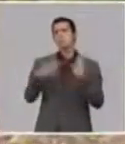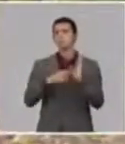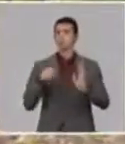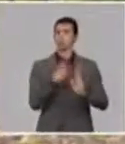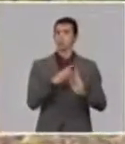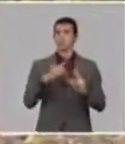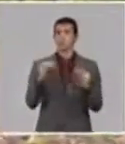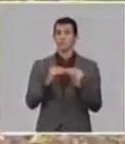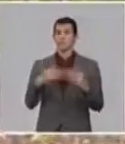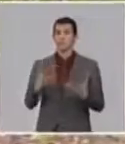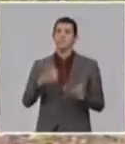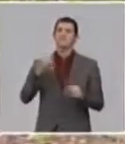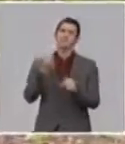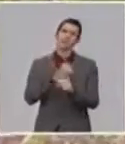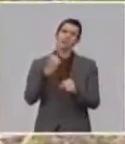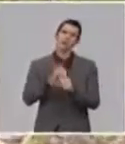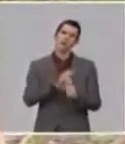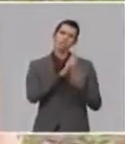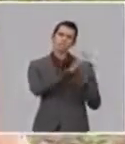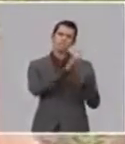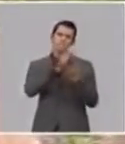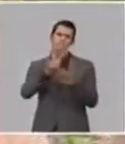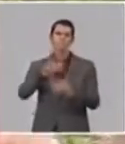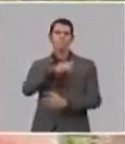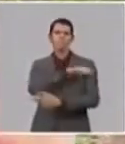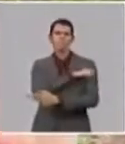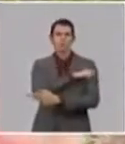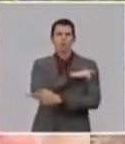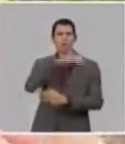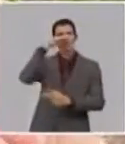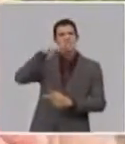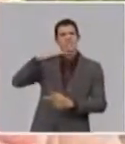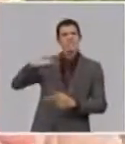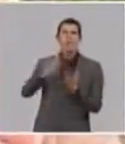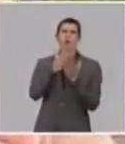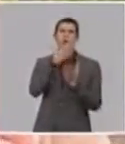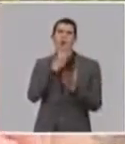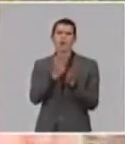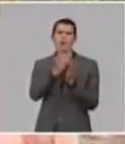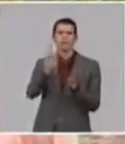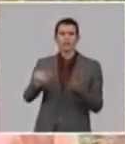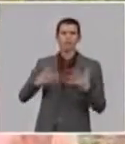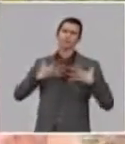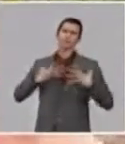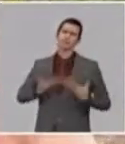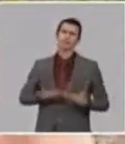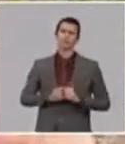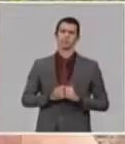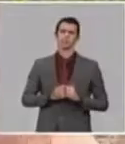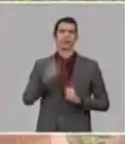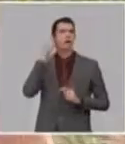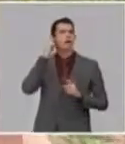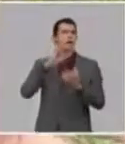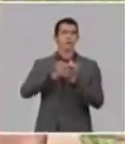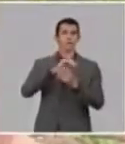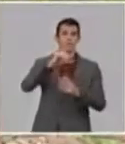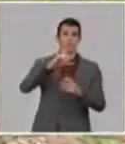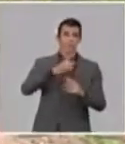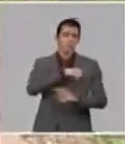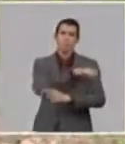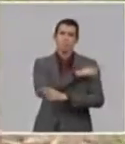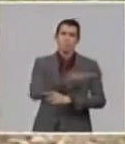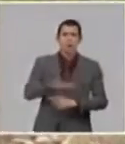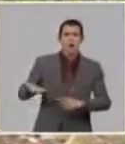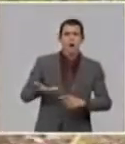pero la Federación de Mujeres Cubanas junto con los CDR y la CTC lo vamos a hacer, y lo vamos a hacer con la calidad más grande que haya, porque ya les dije, ustedes me dicen, ¿qué se